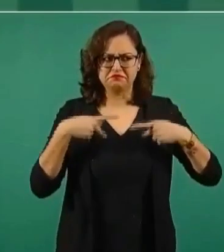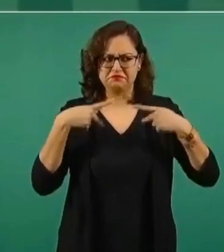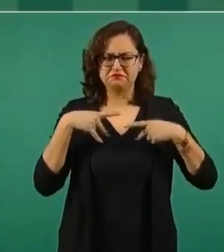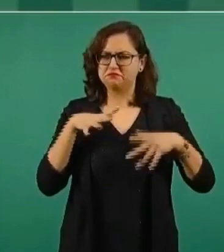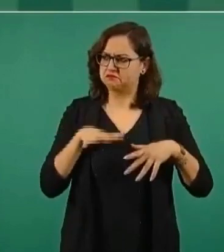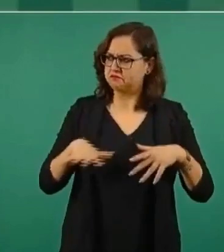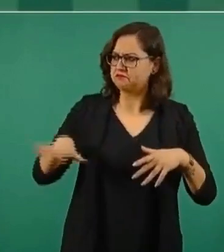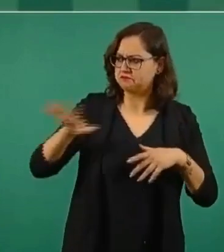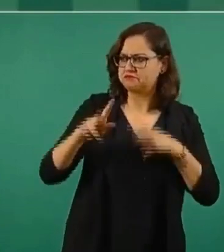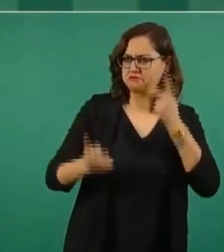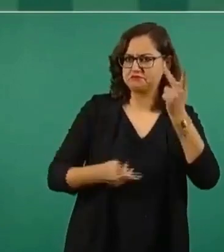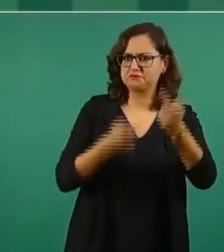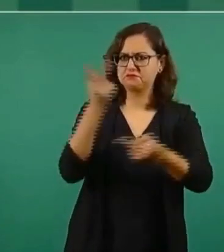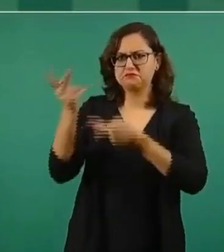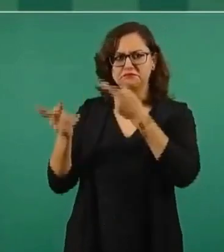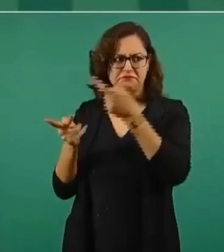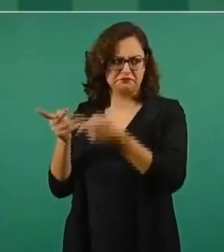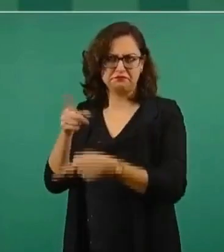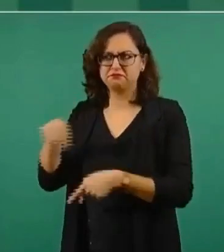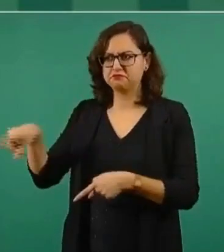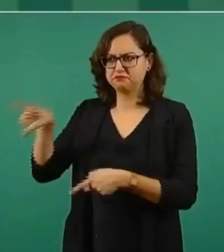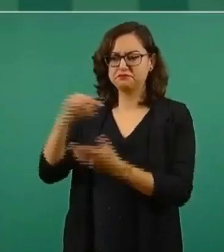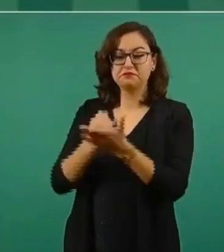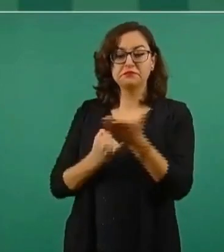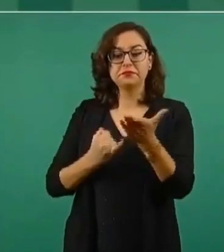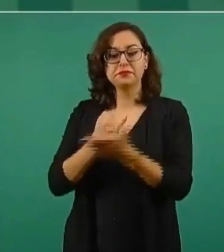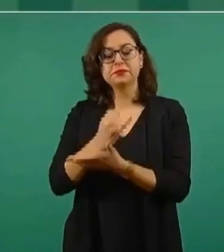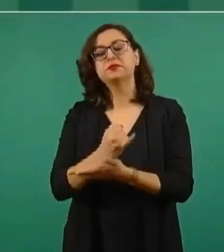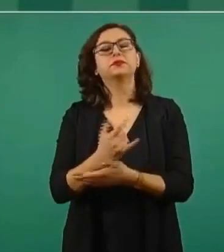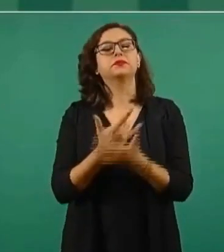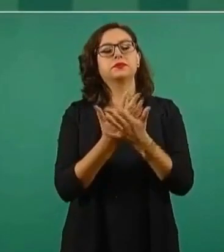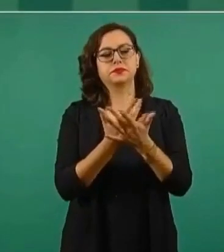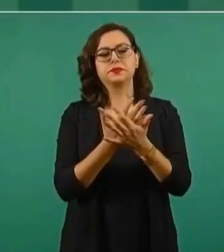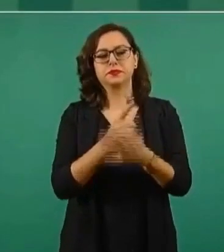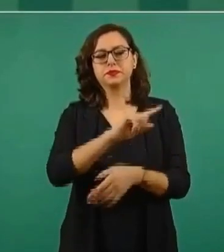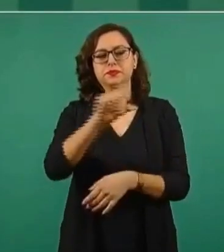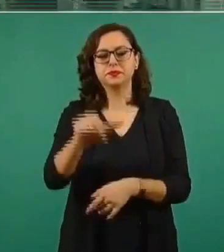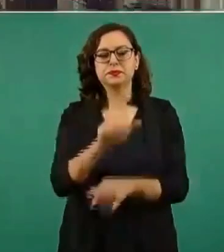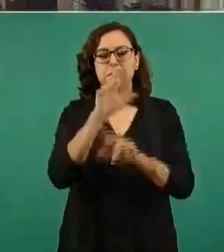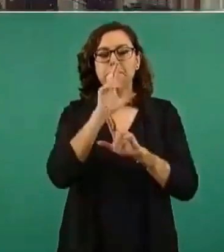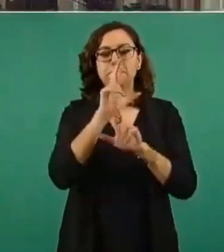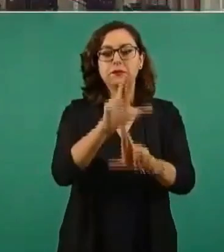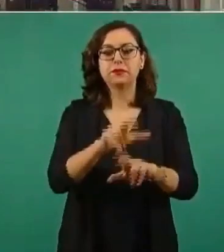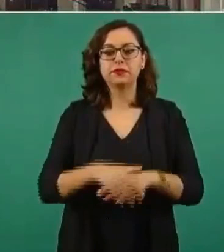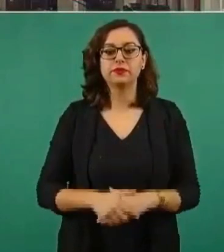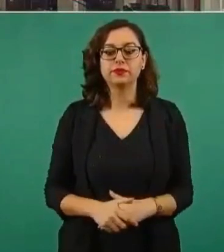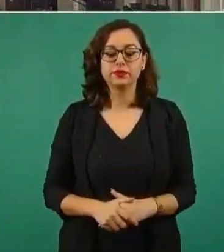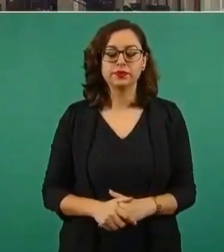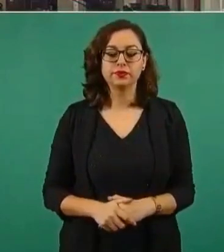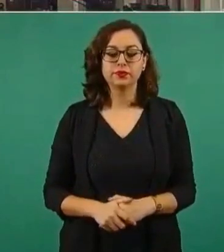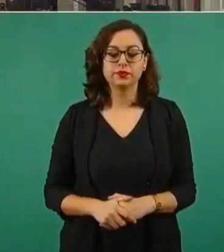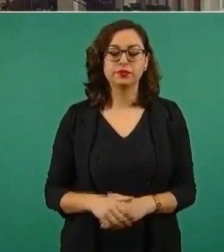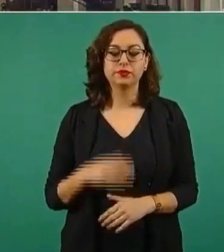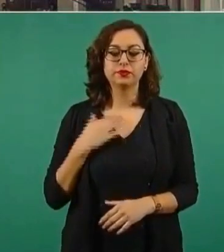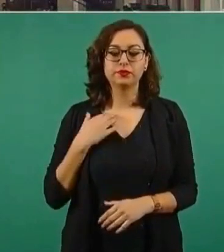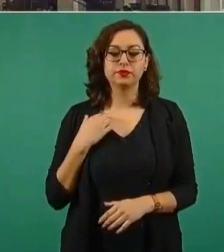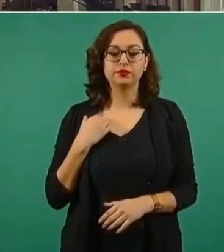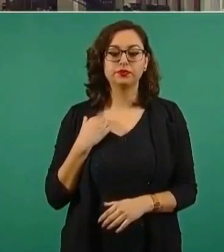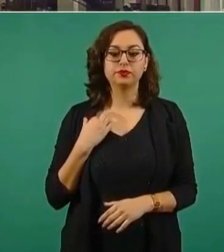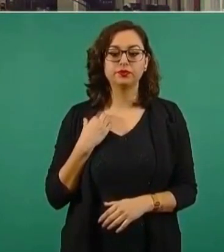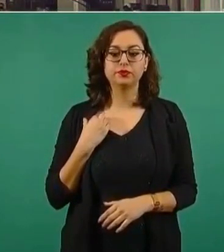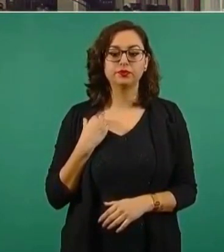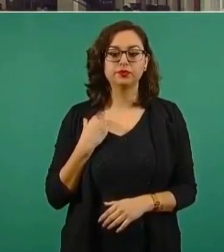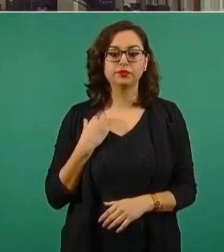Vamos a esperarnos y ya resolvemos. Sí, sobre esta funcionaria, Hart, no es algo